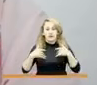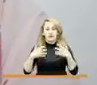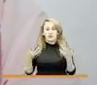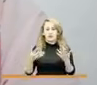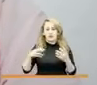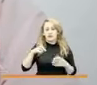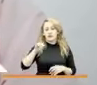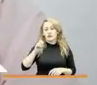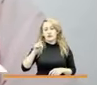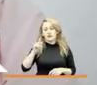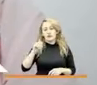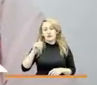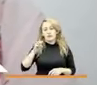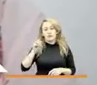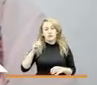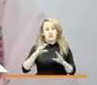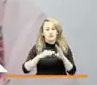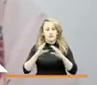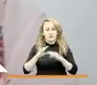en el departamento del Cauca